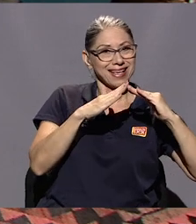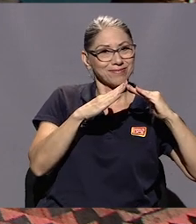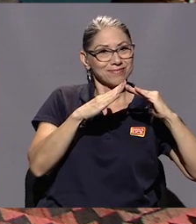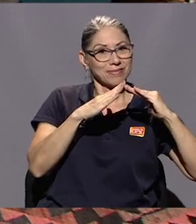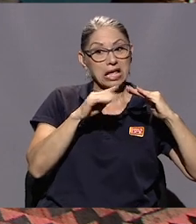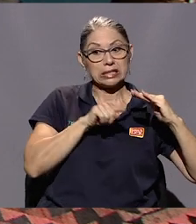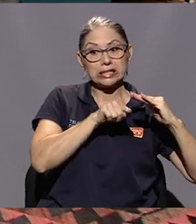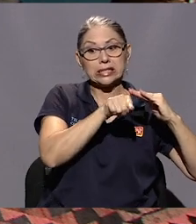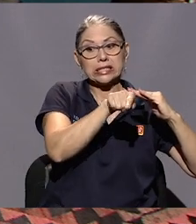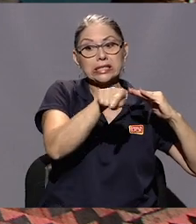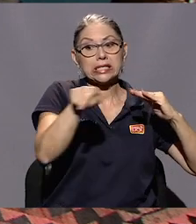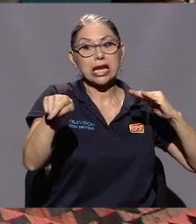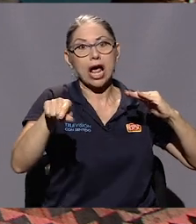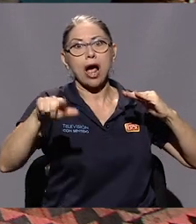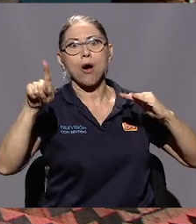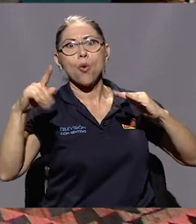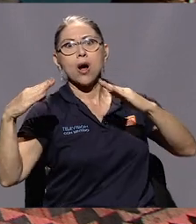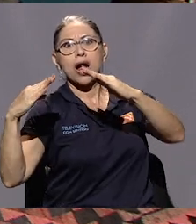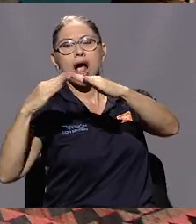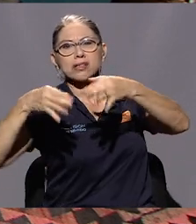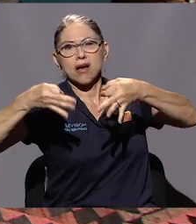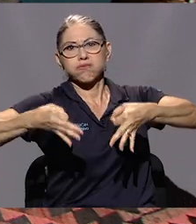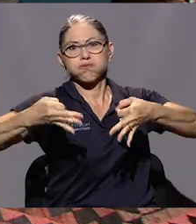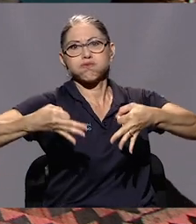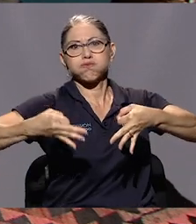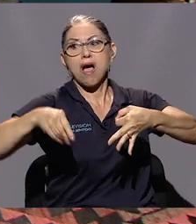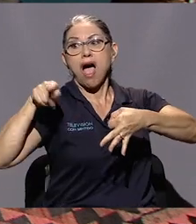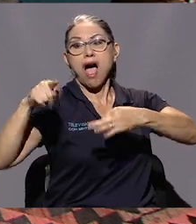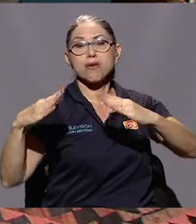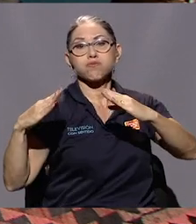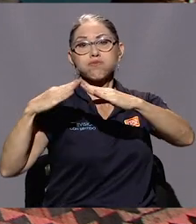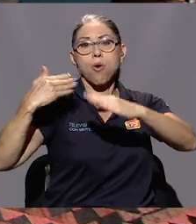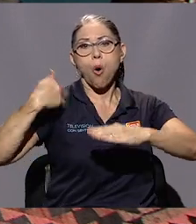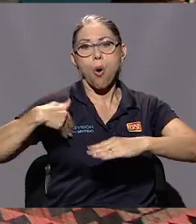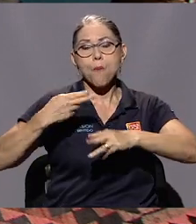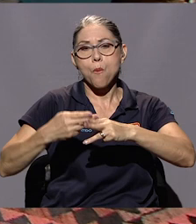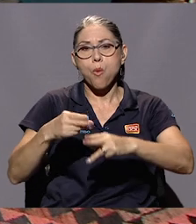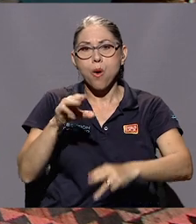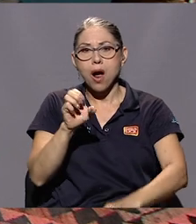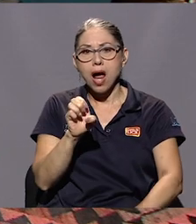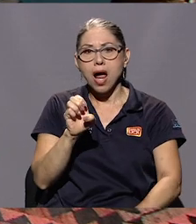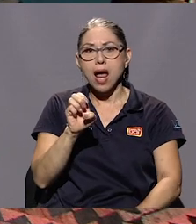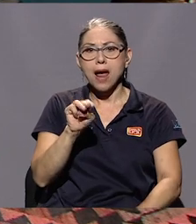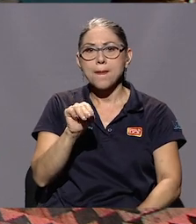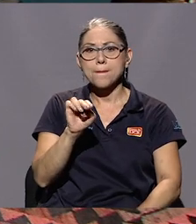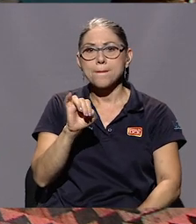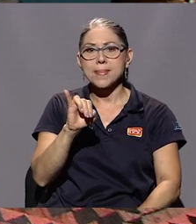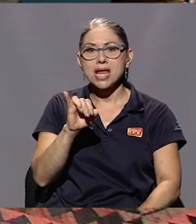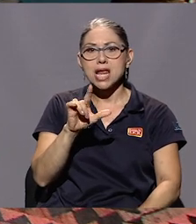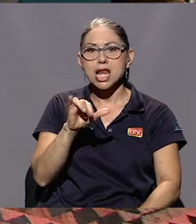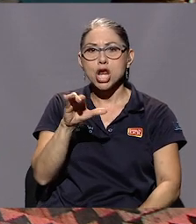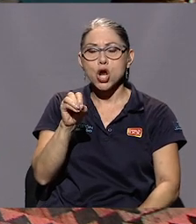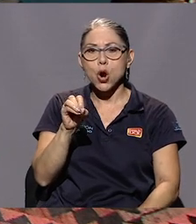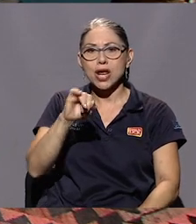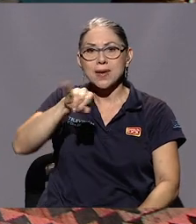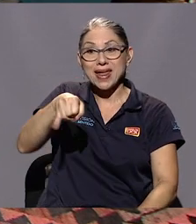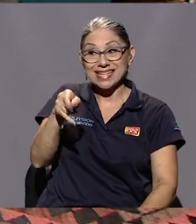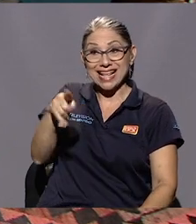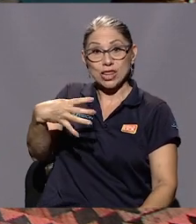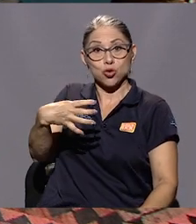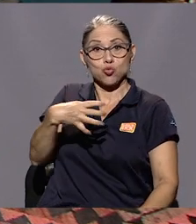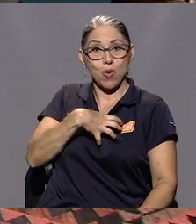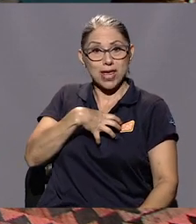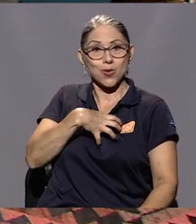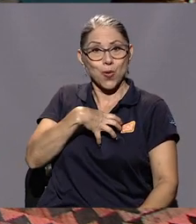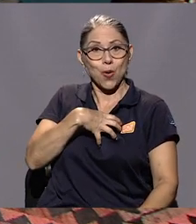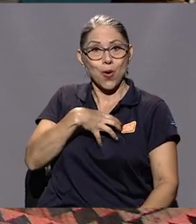no como la mía, en una super casa, vivía don Emilio Jiménez. Don Emilio Jiménez era el dueño de las